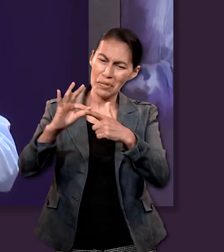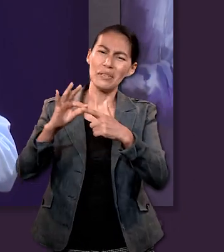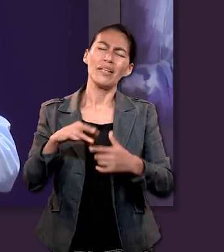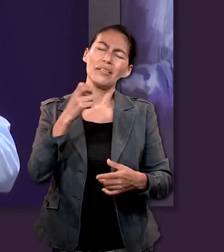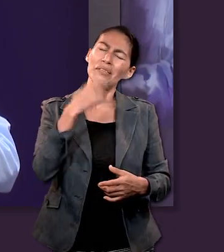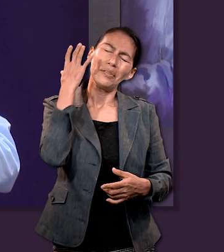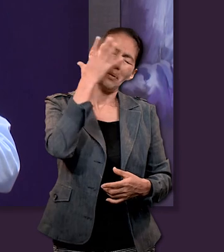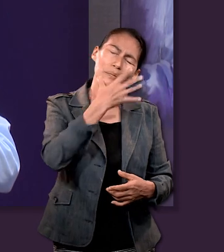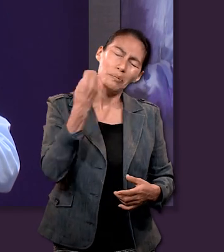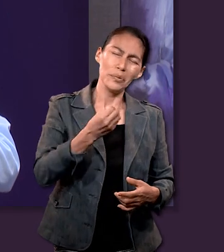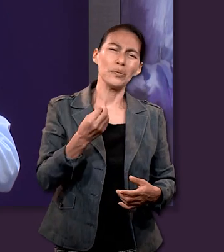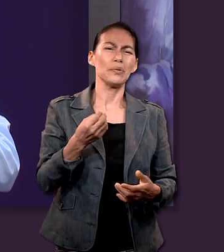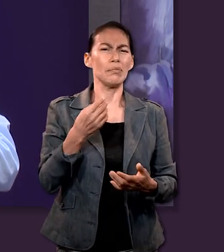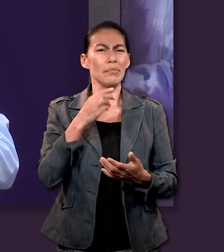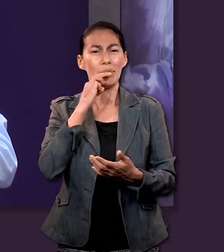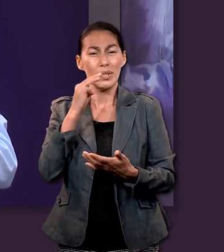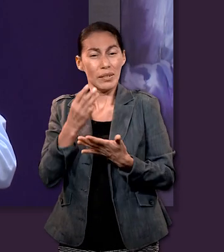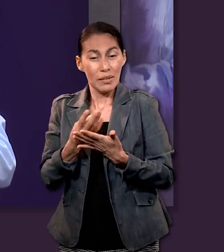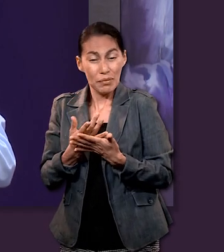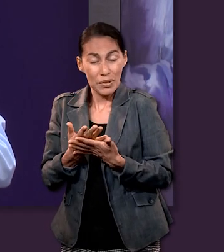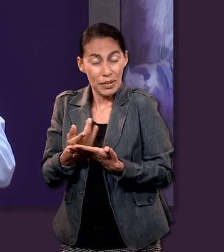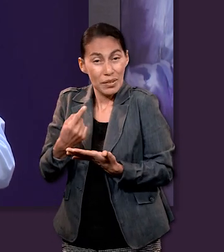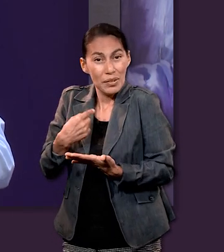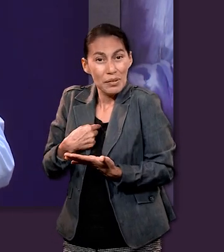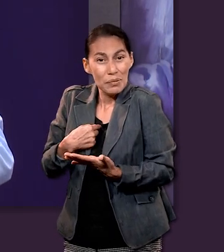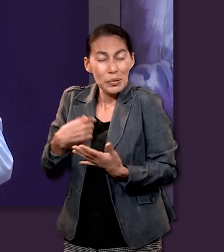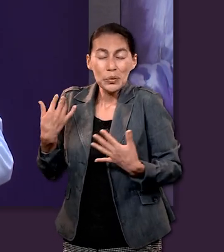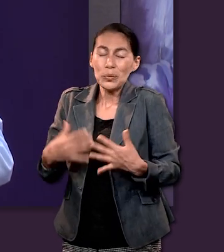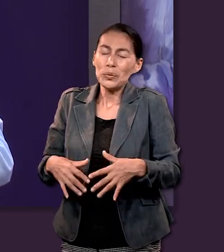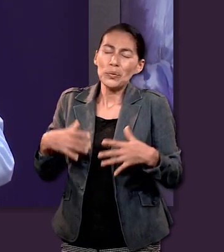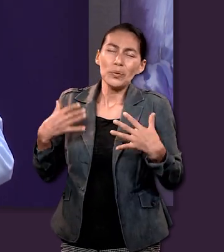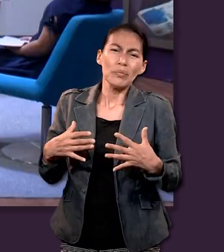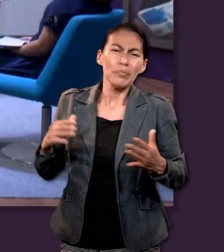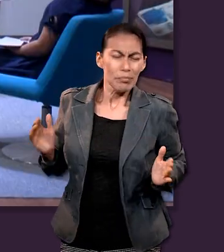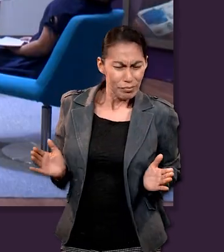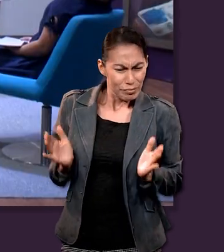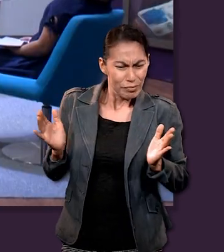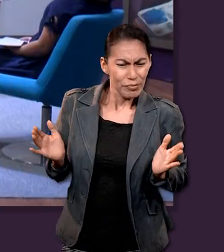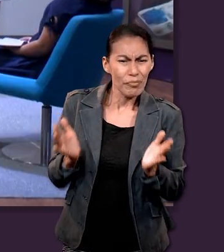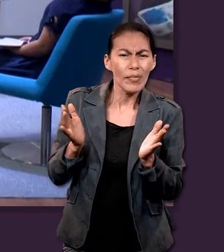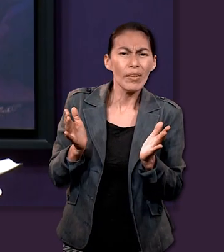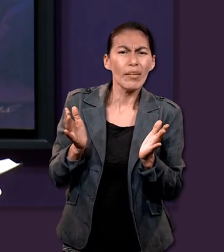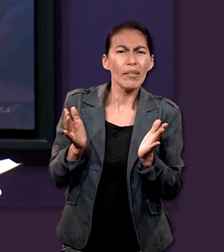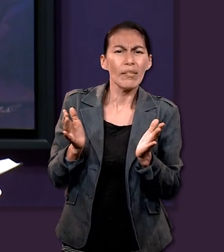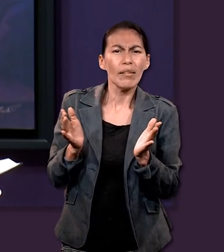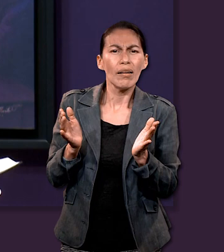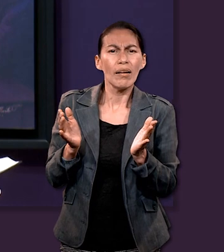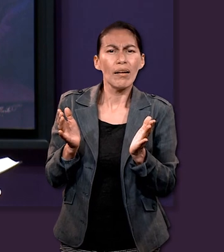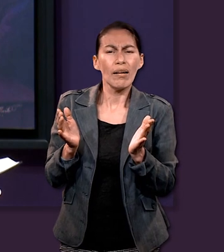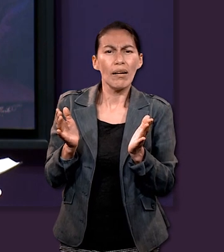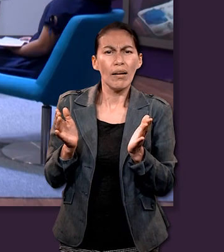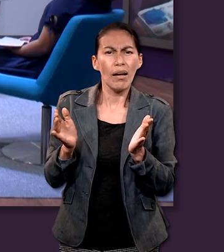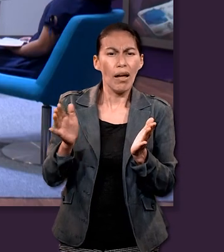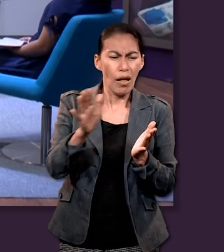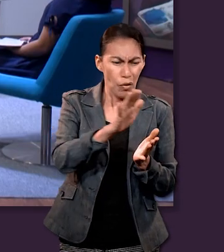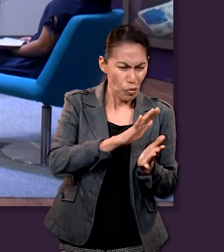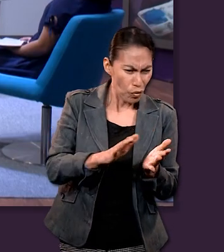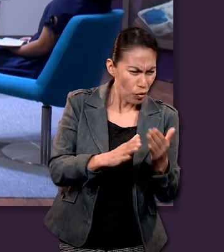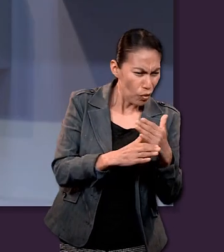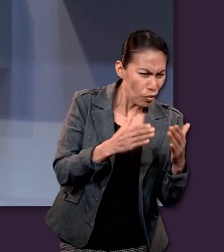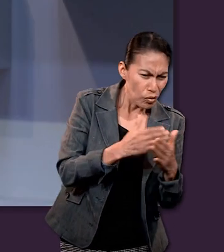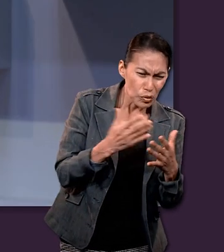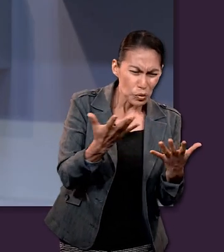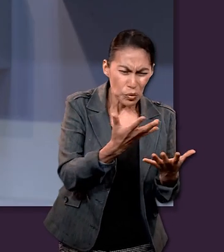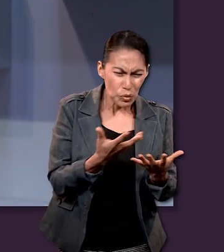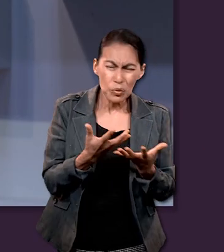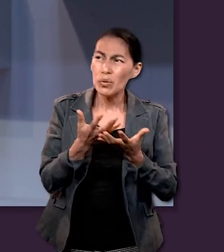para mí y que nos anima a poder seguir depositando todo en las manos de Dios sí y sobre